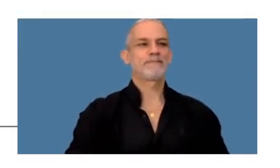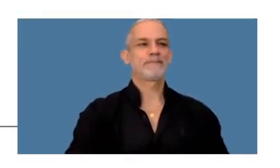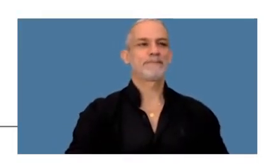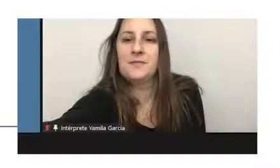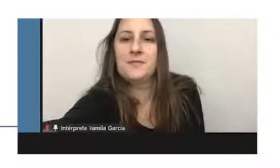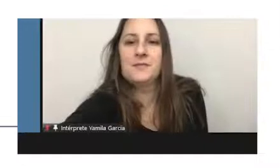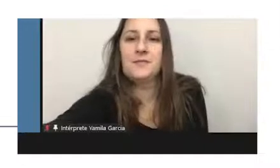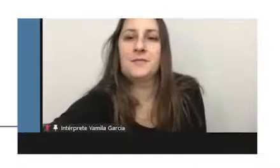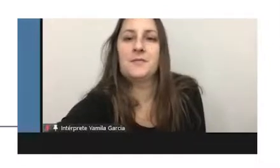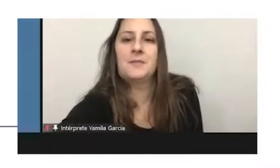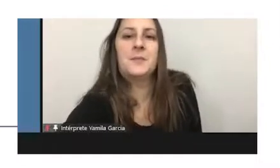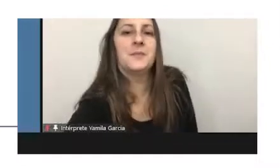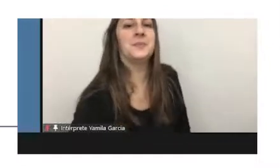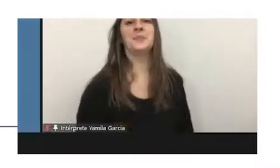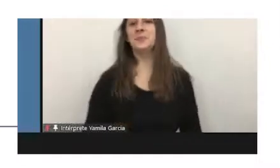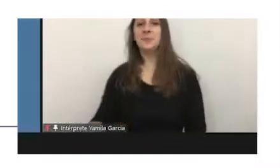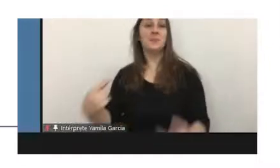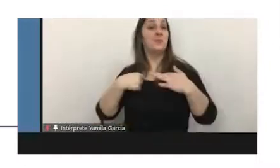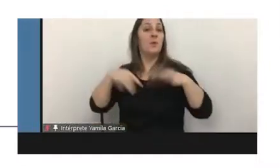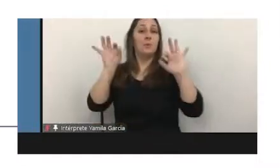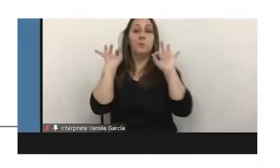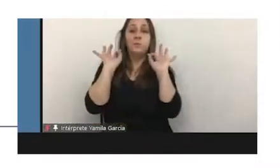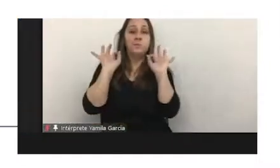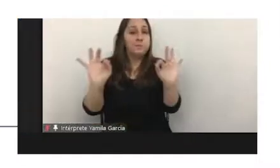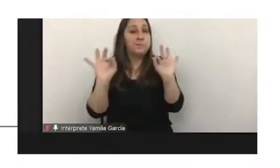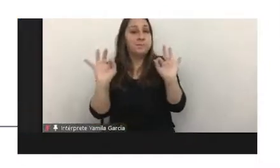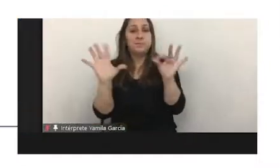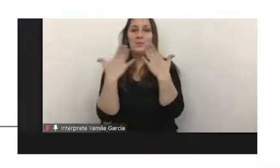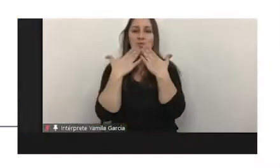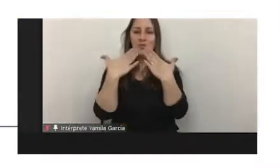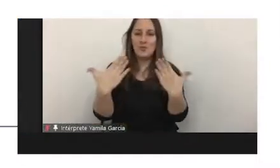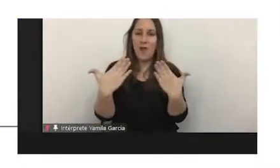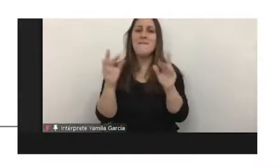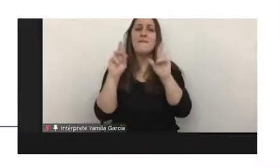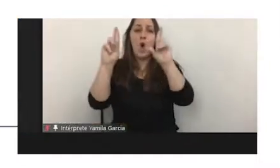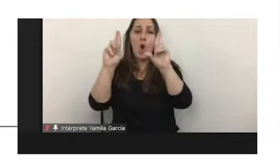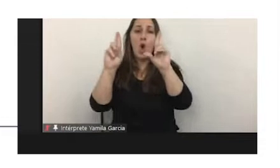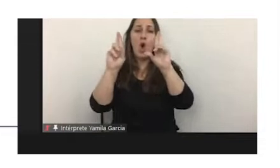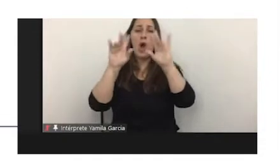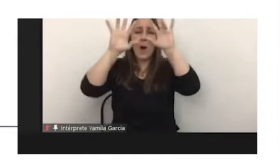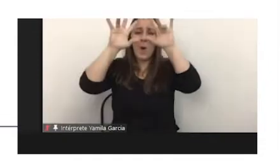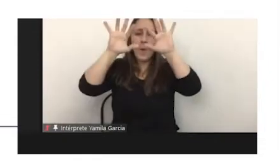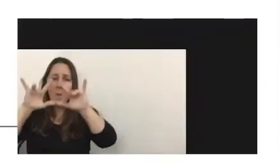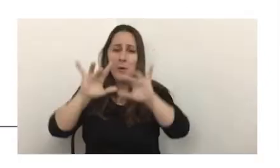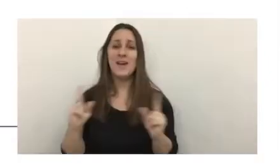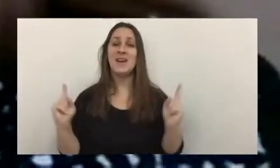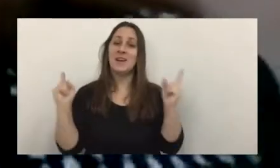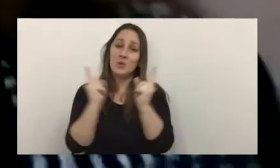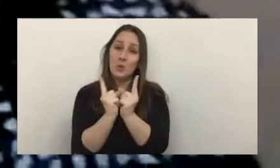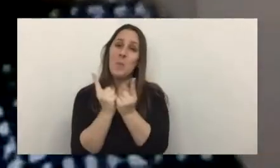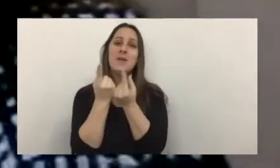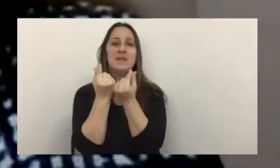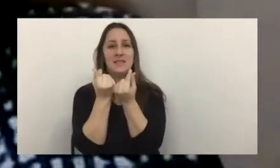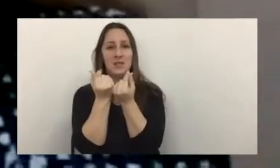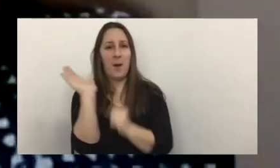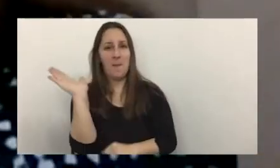De mi parte, muchísimas gracias, y espero que este resumen haya sido oportuno.